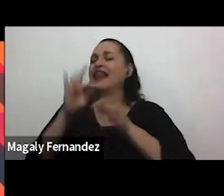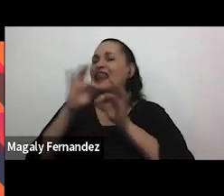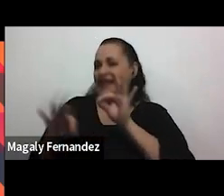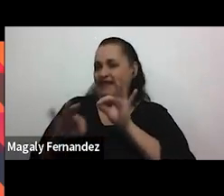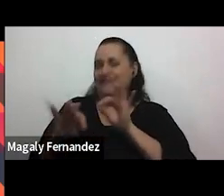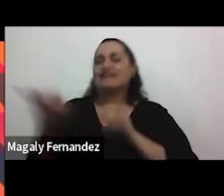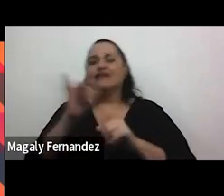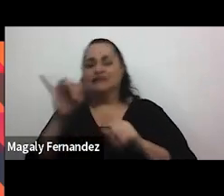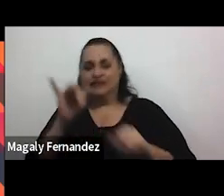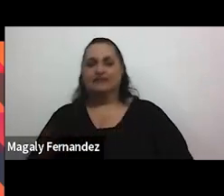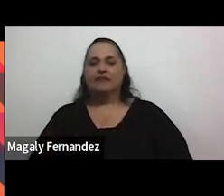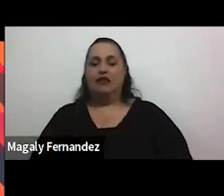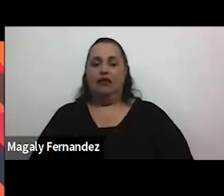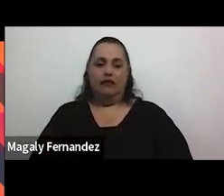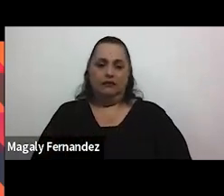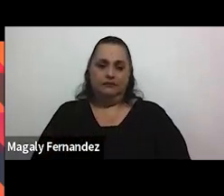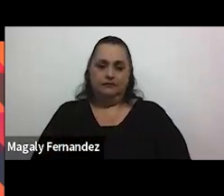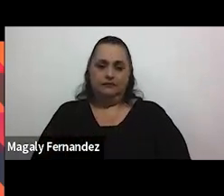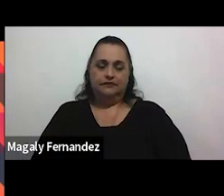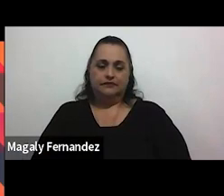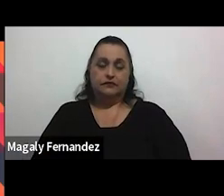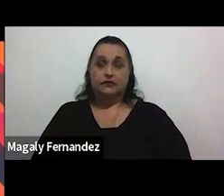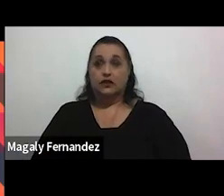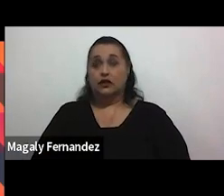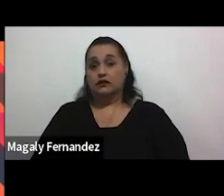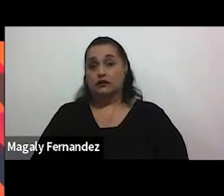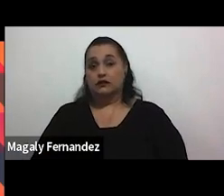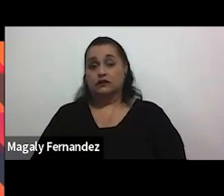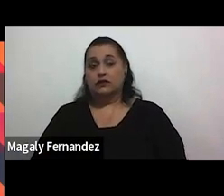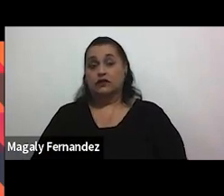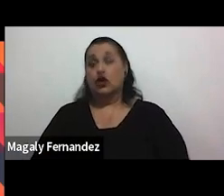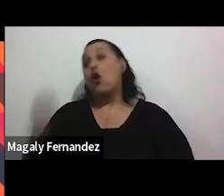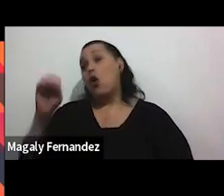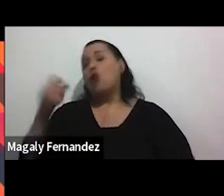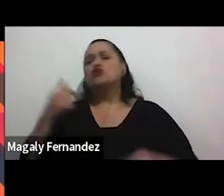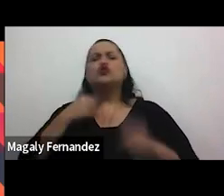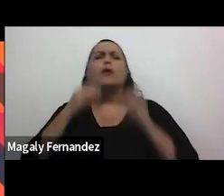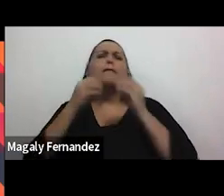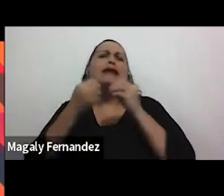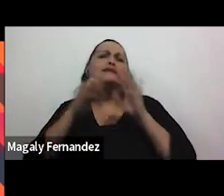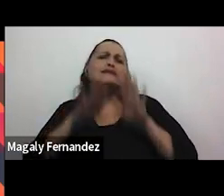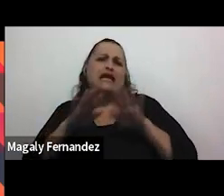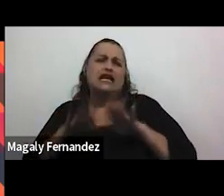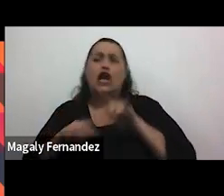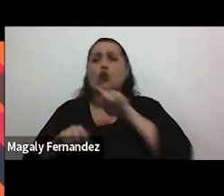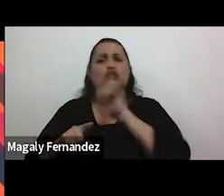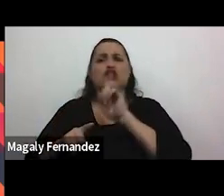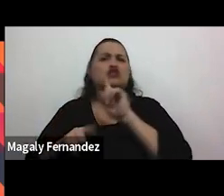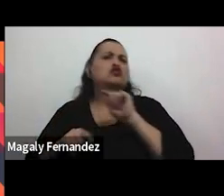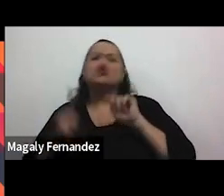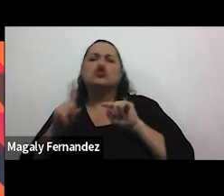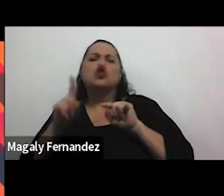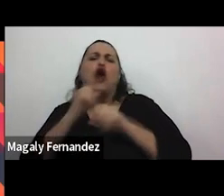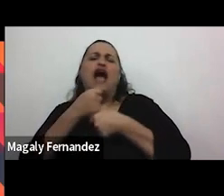de violencia sutil o yo estaría más tranquilo más tranquila si usted no hace no